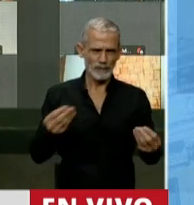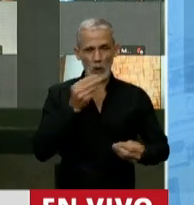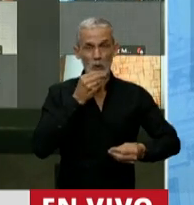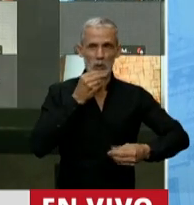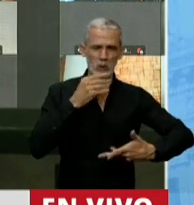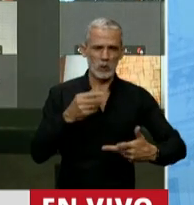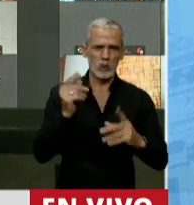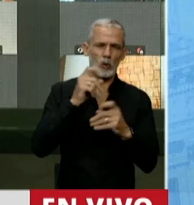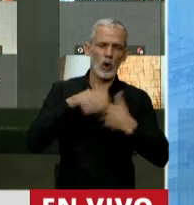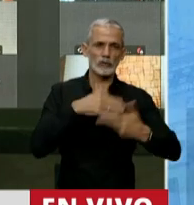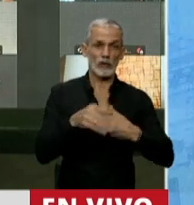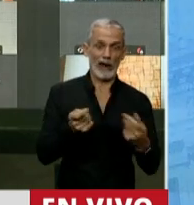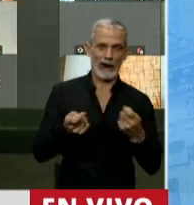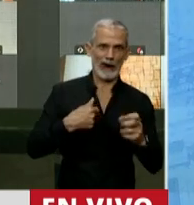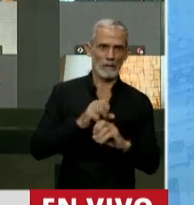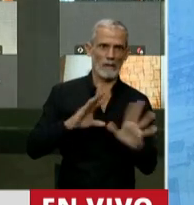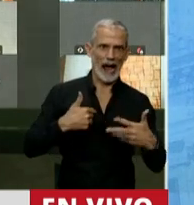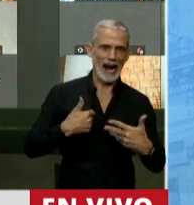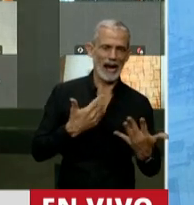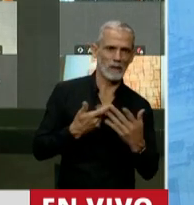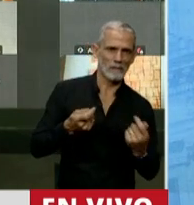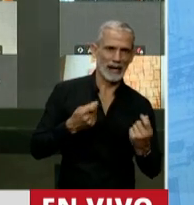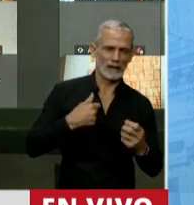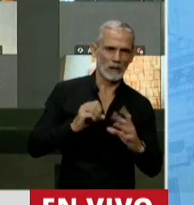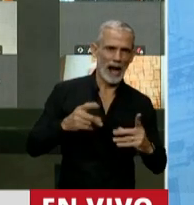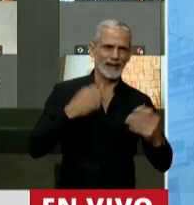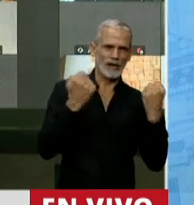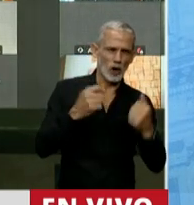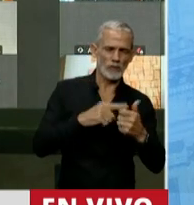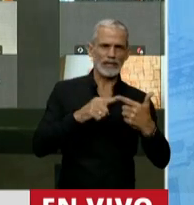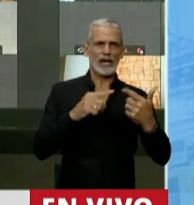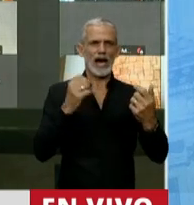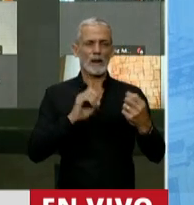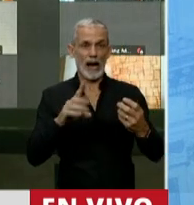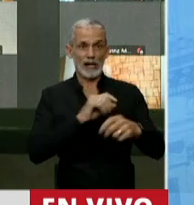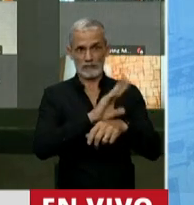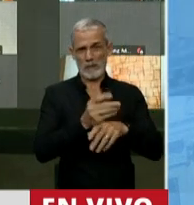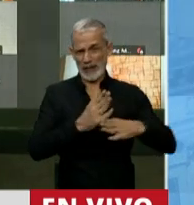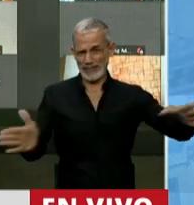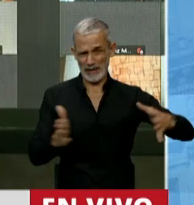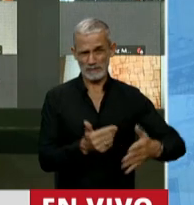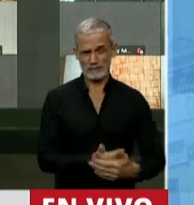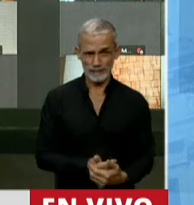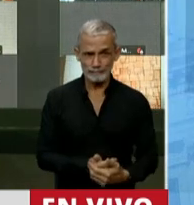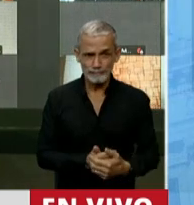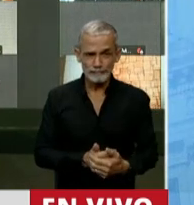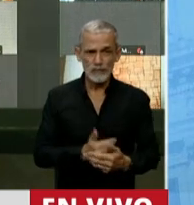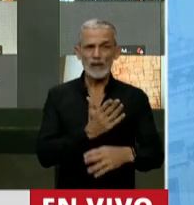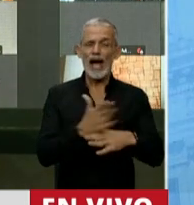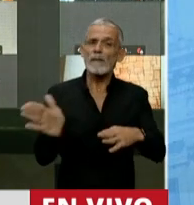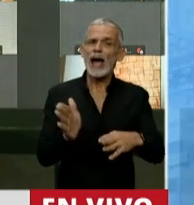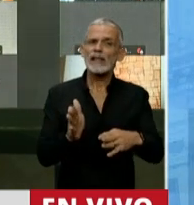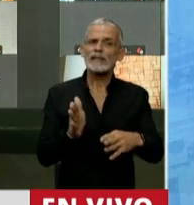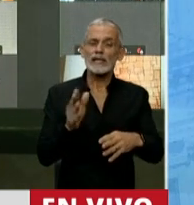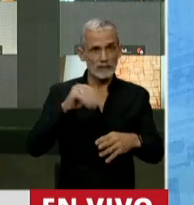consecuencias de una mala administración que hicieron de la economía en tiempos de pandemia. Pero aparte,